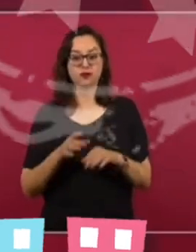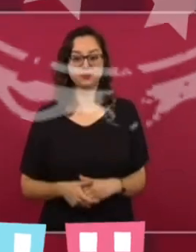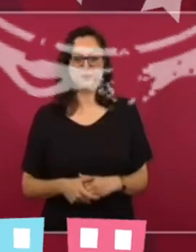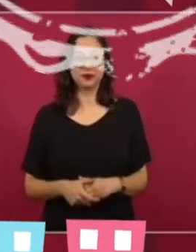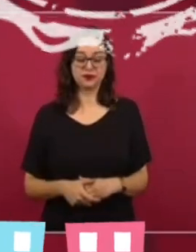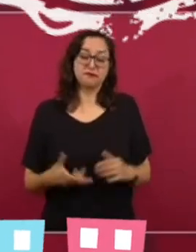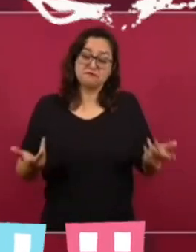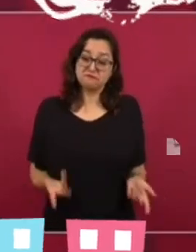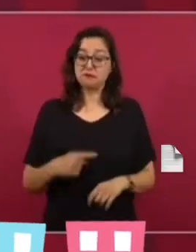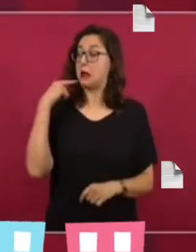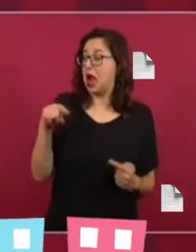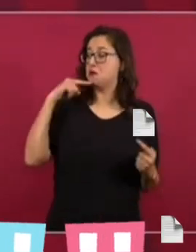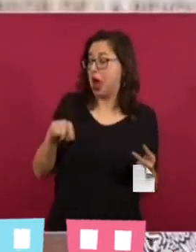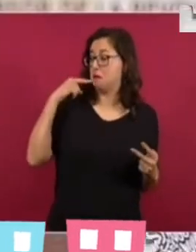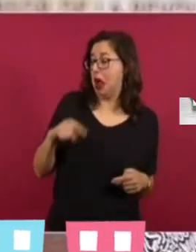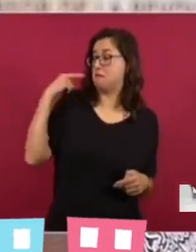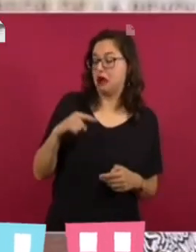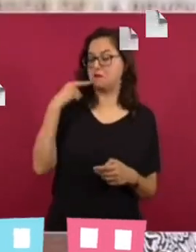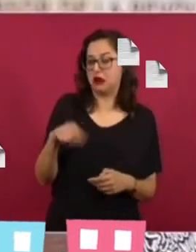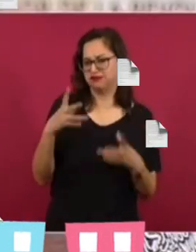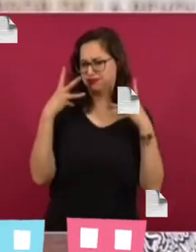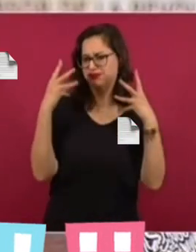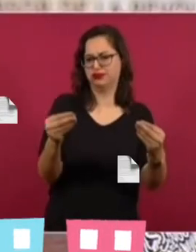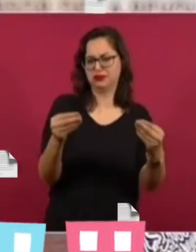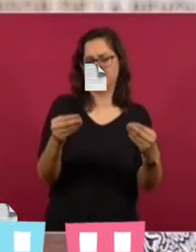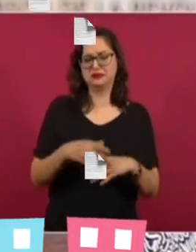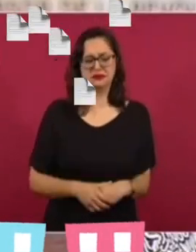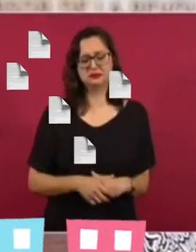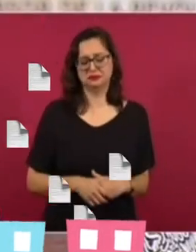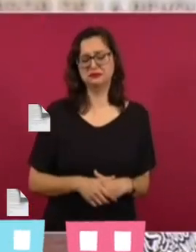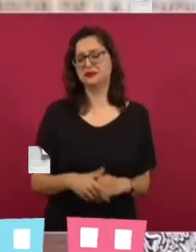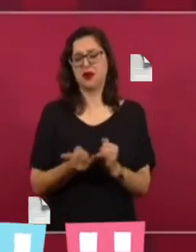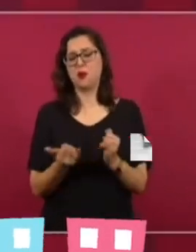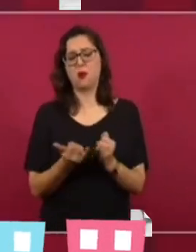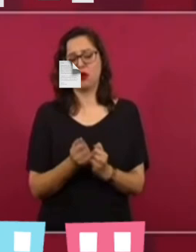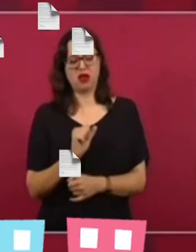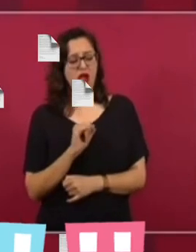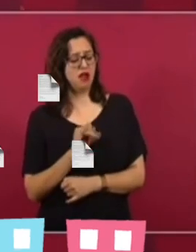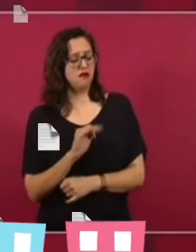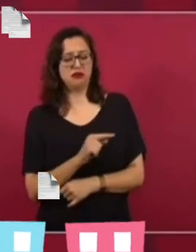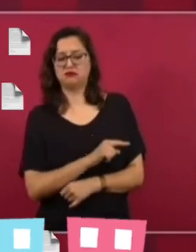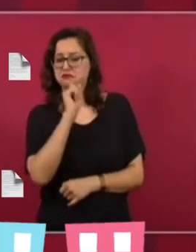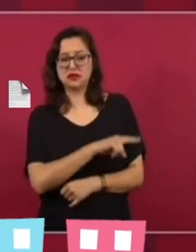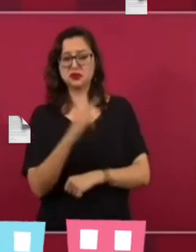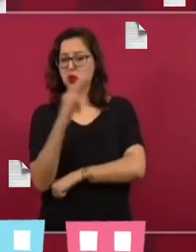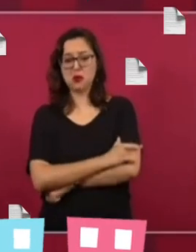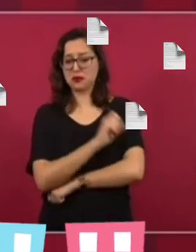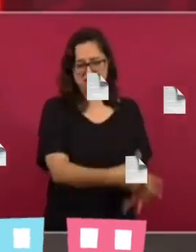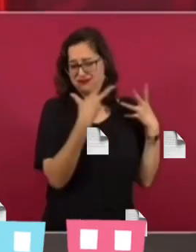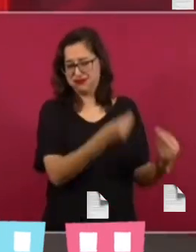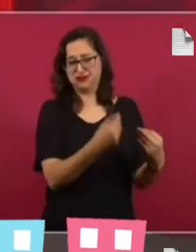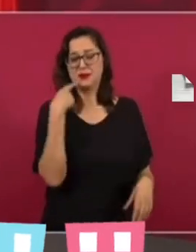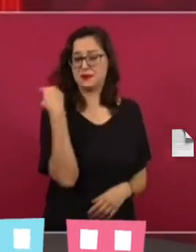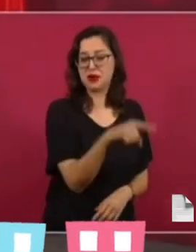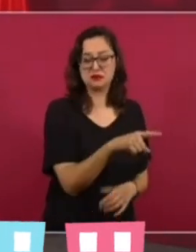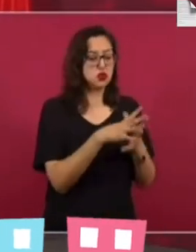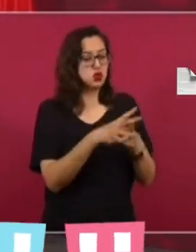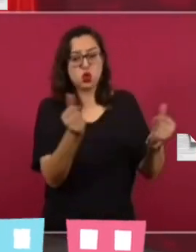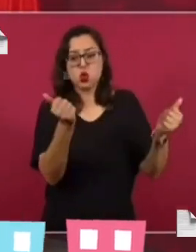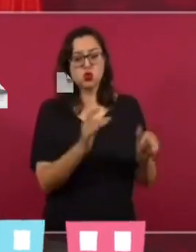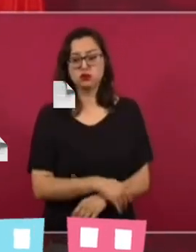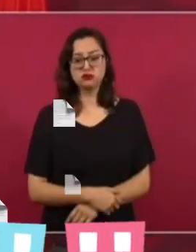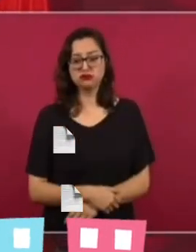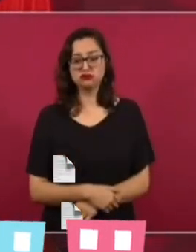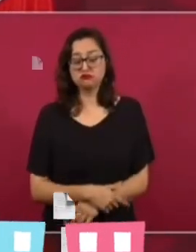La lluvia de amparos la vamos a resolver como se resolvió la lluvia de amparos en el aeropuerto de Felipe Ángeles. Y se resolvieron,